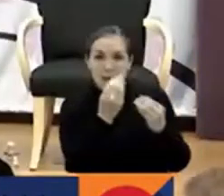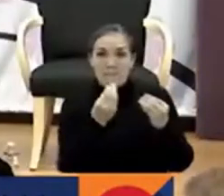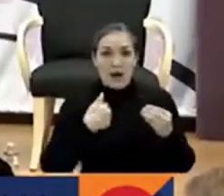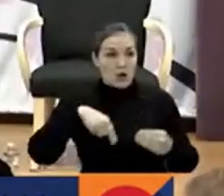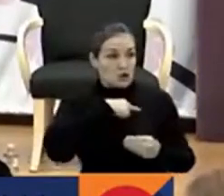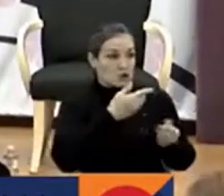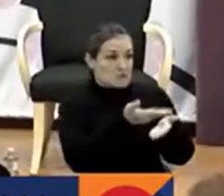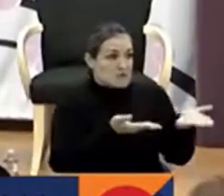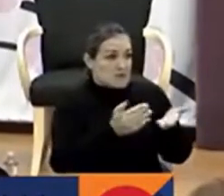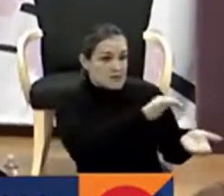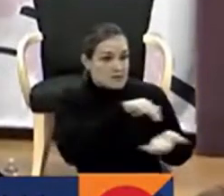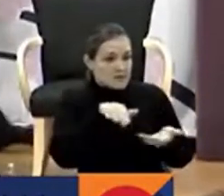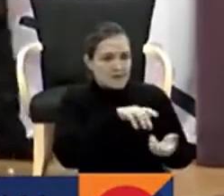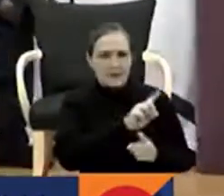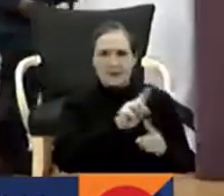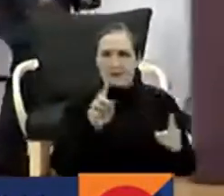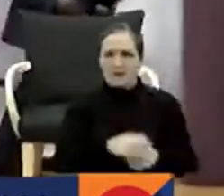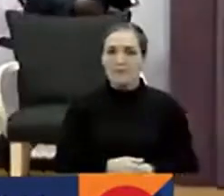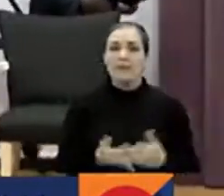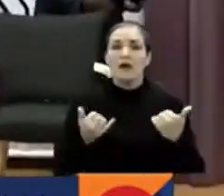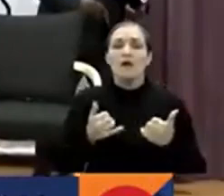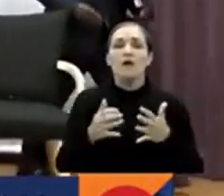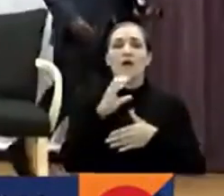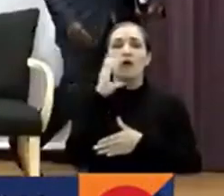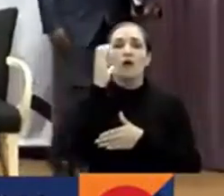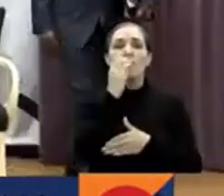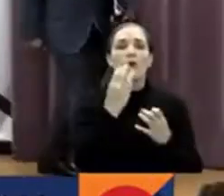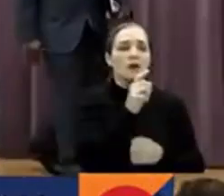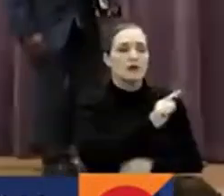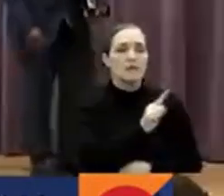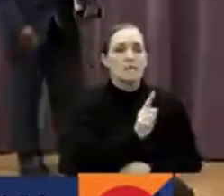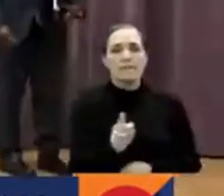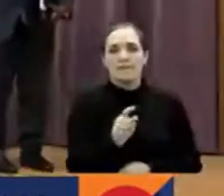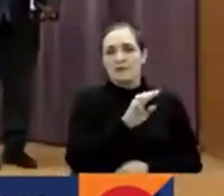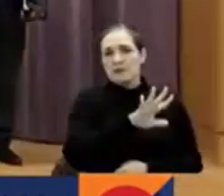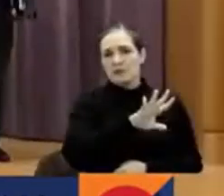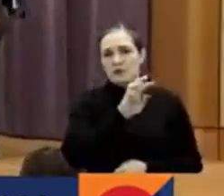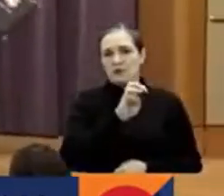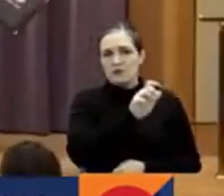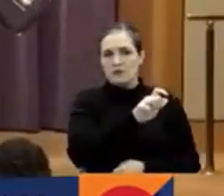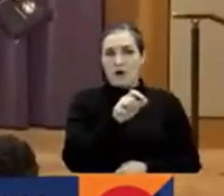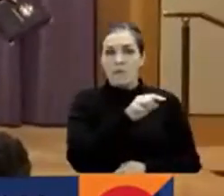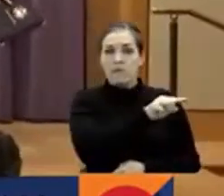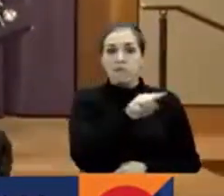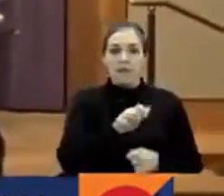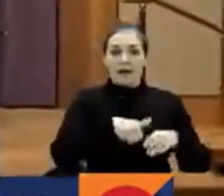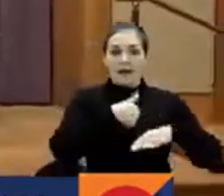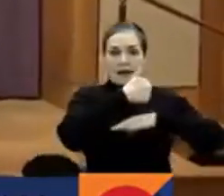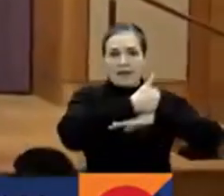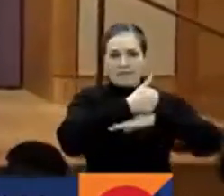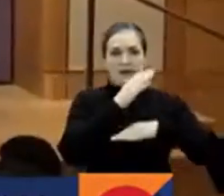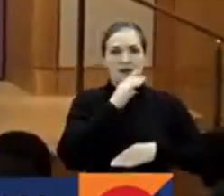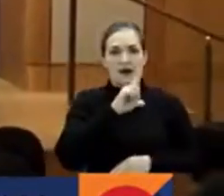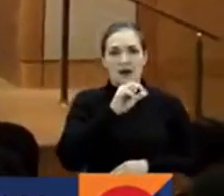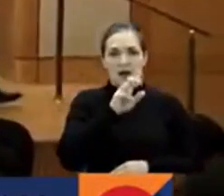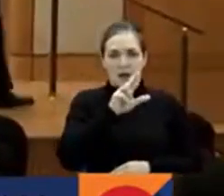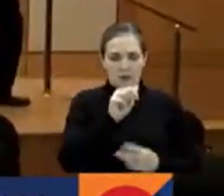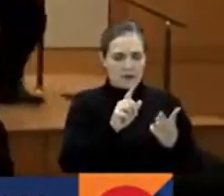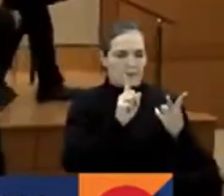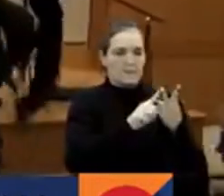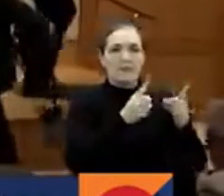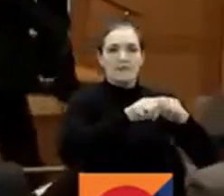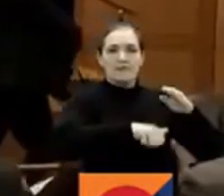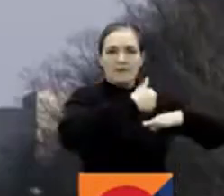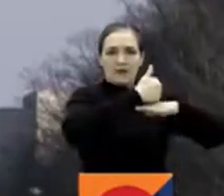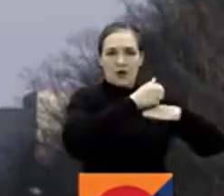La delegación de Colombia está conformada por alrededor de 58 funcionarios... ...entre los que se encuentran la jefe de gabinete Laura Sarabi, el alto comisionado para la